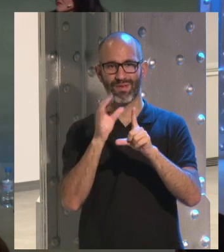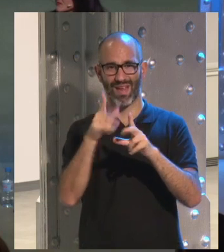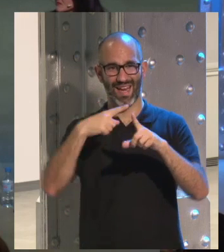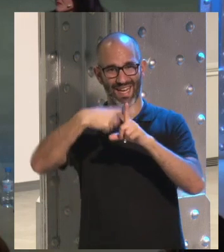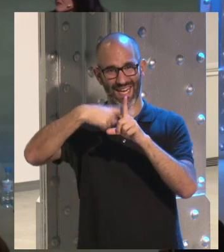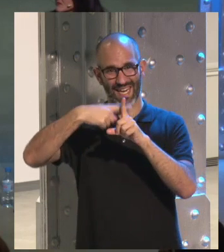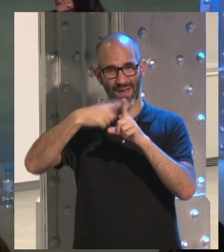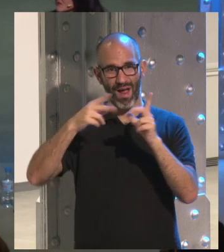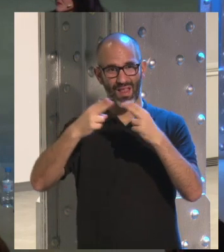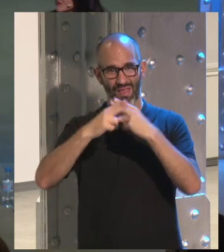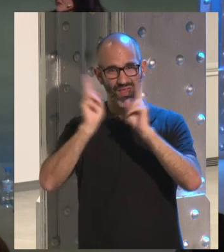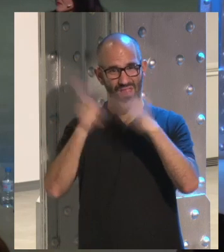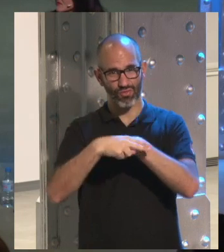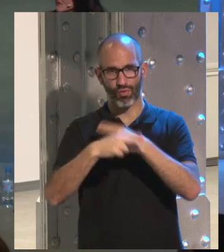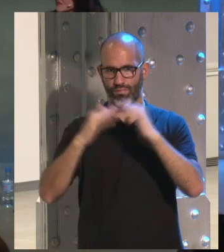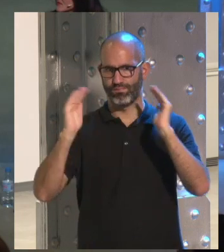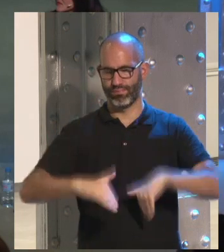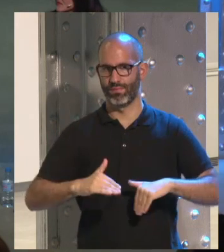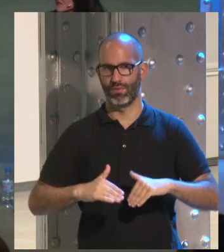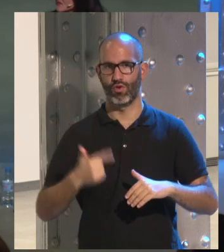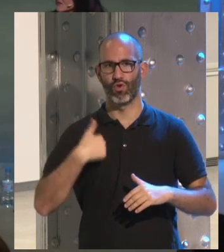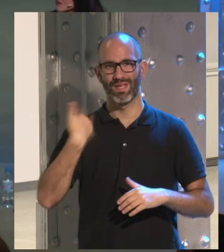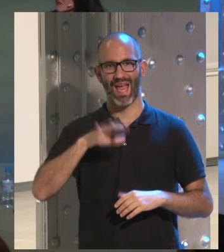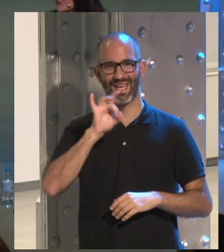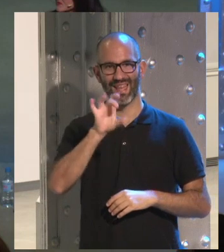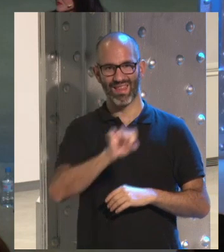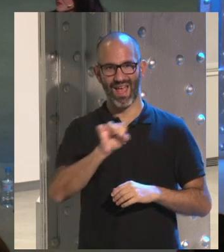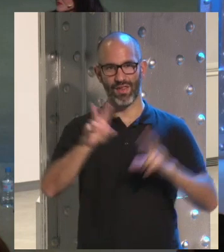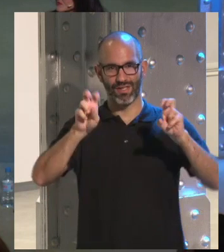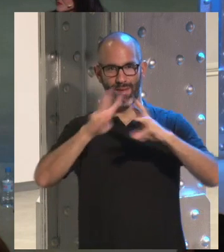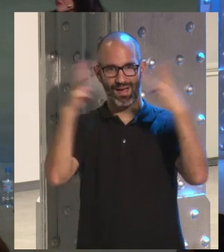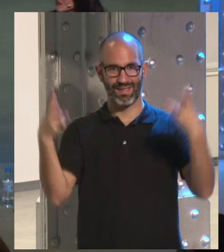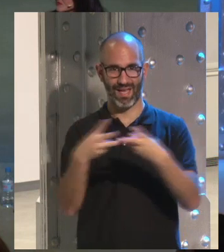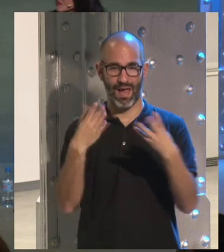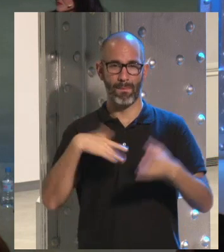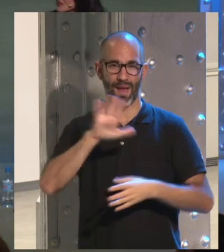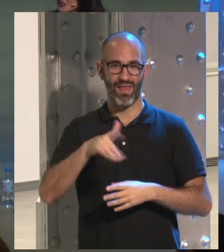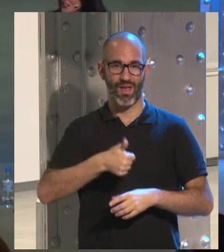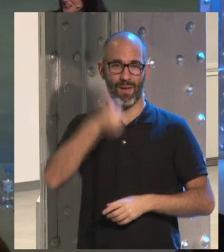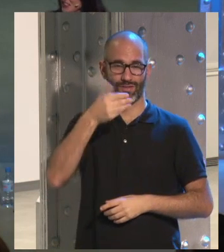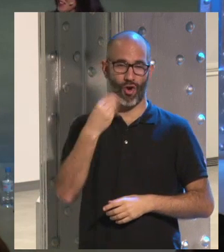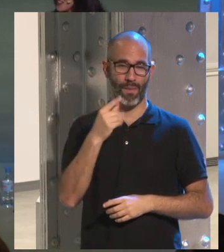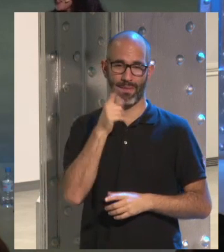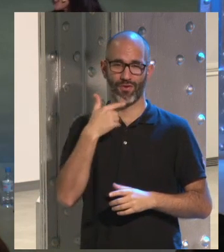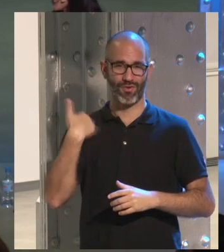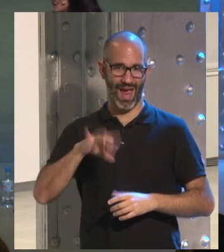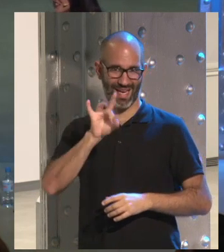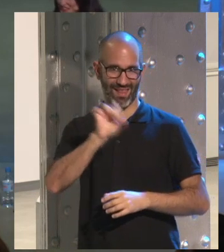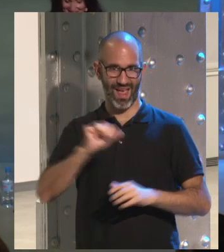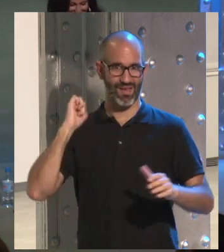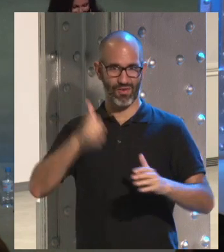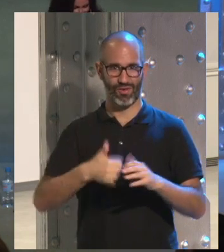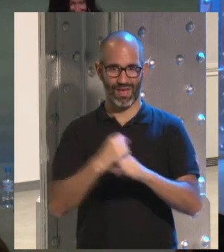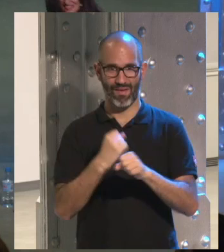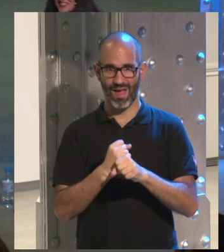censura de la gente Yo llevo ya 15 años en internet parece que soy más joven pero llevo mucho tiempo y me